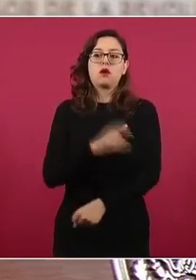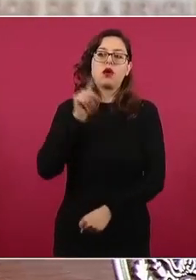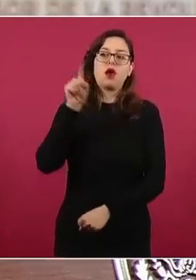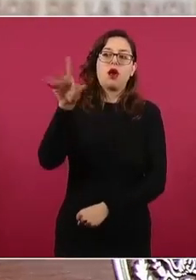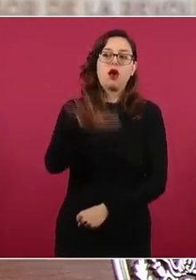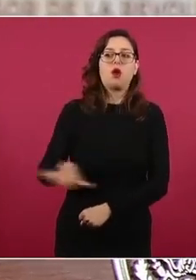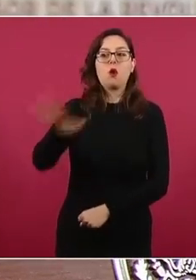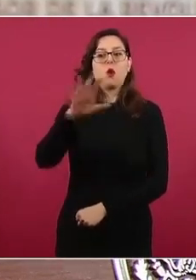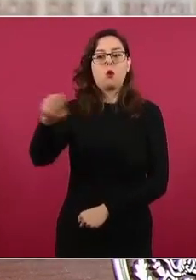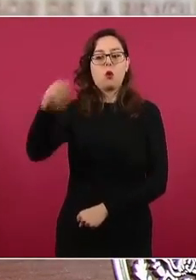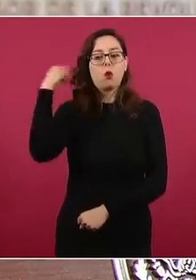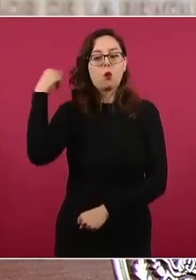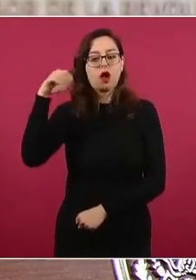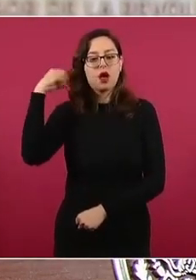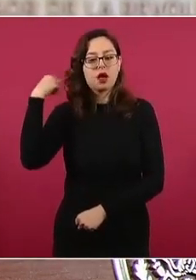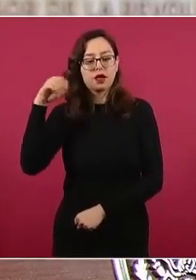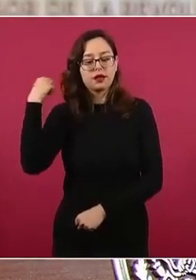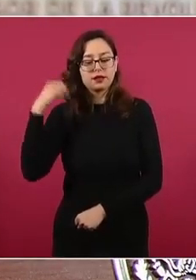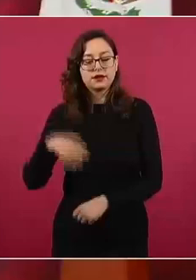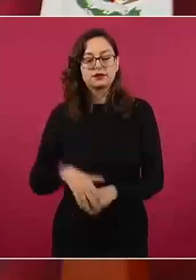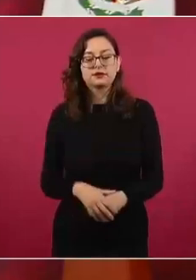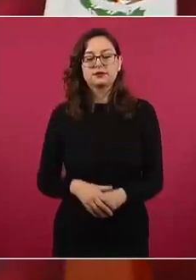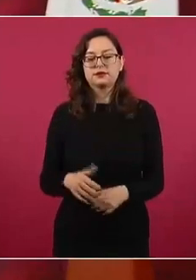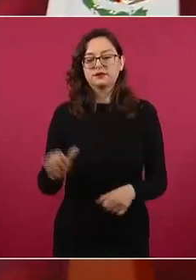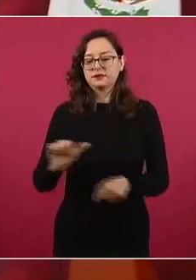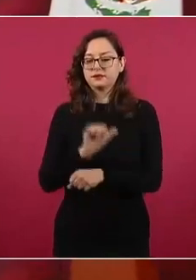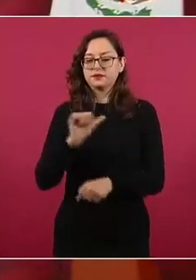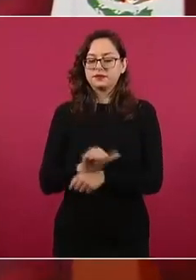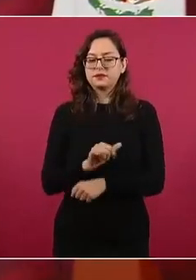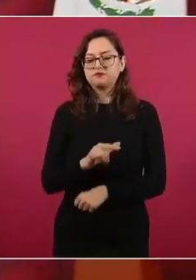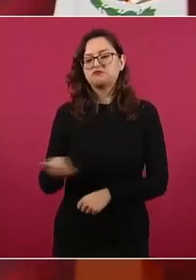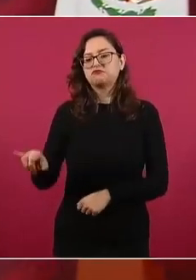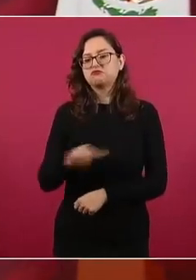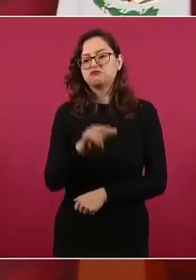iba a un carro y entonces habían unas mujeres y lo pararon